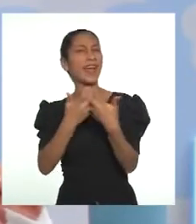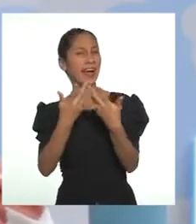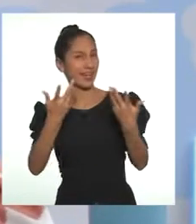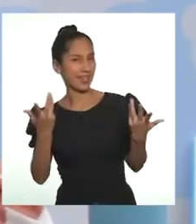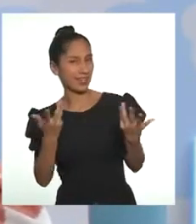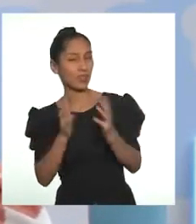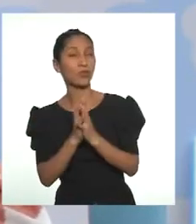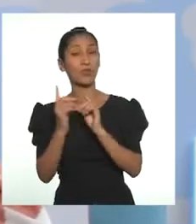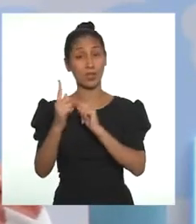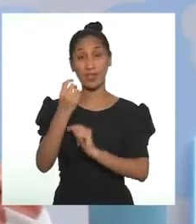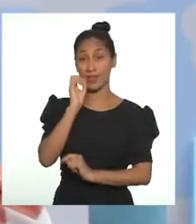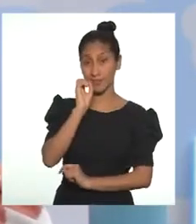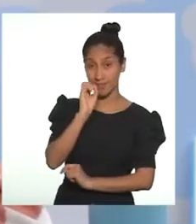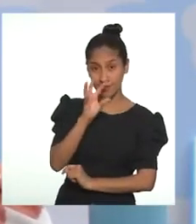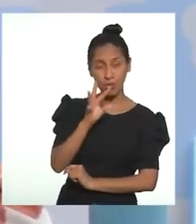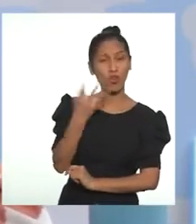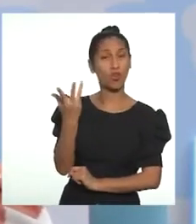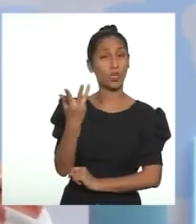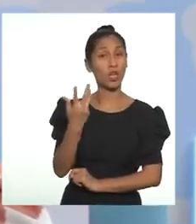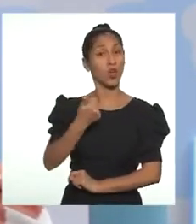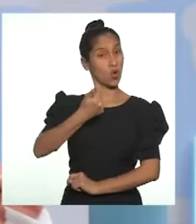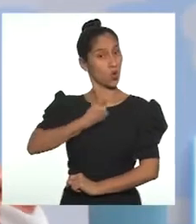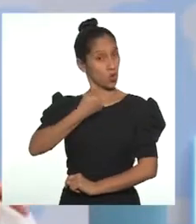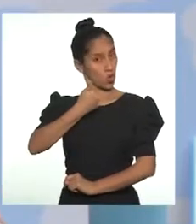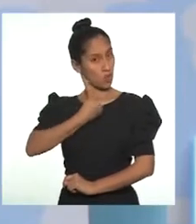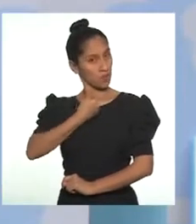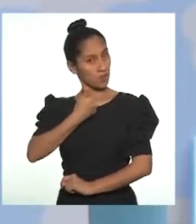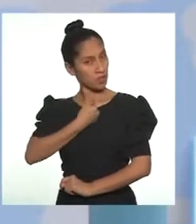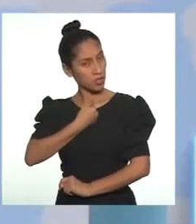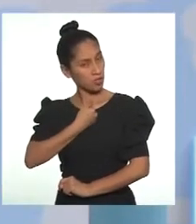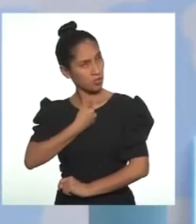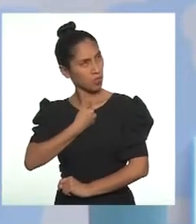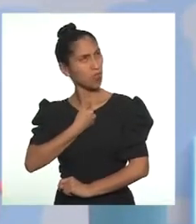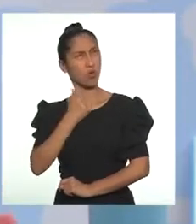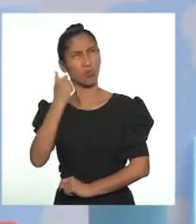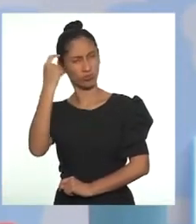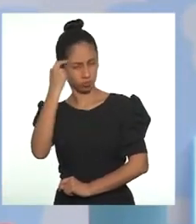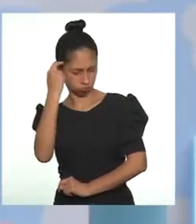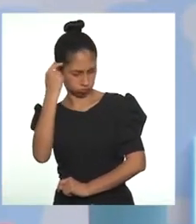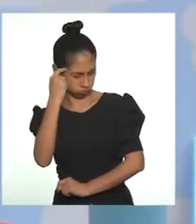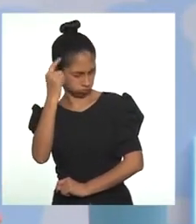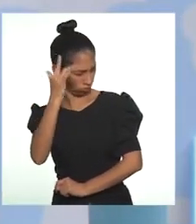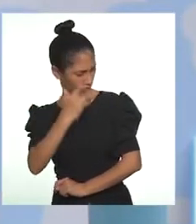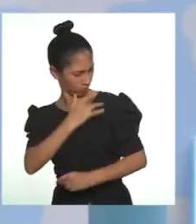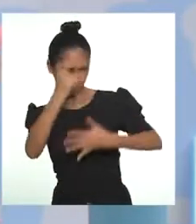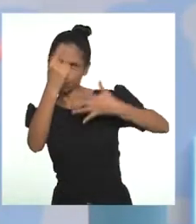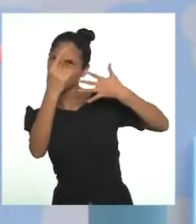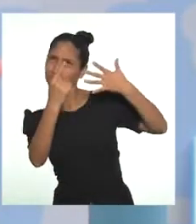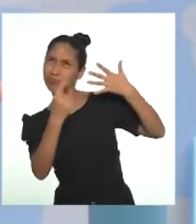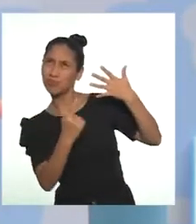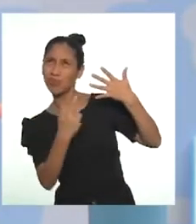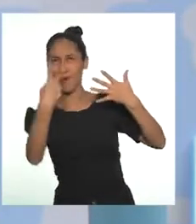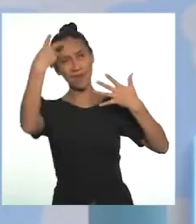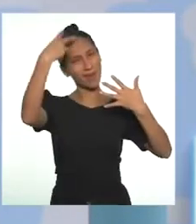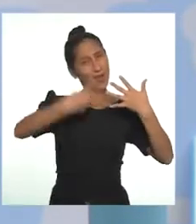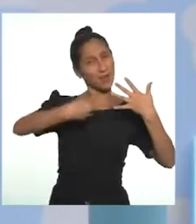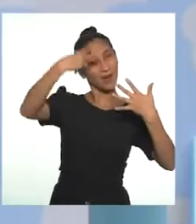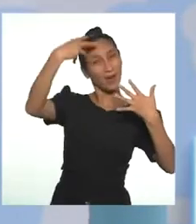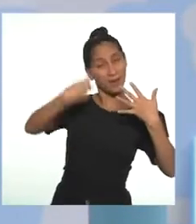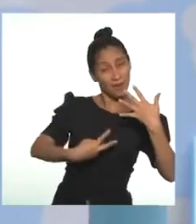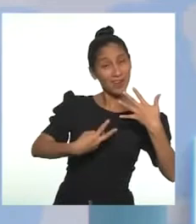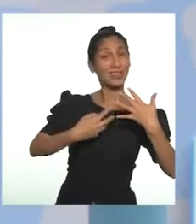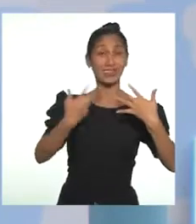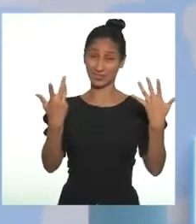cuando dijo que la autoestima se puede construir a lo largo de la vida. Eso es súper, ¿no? Porque significa que nunca es tarde para